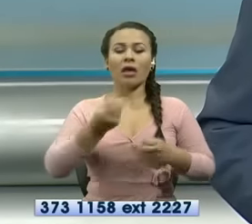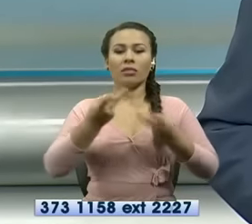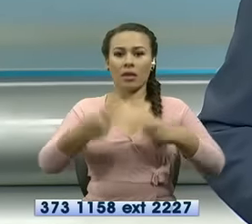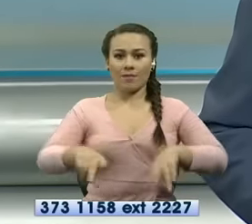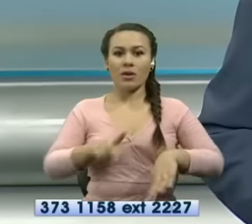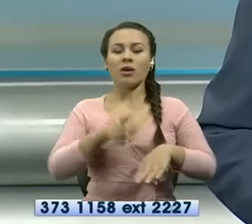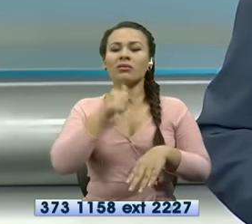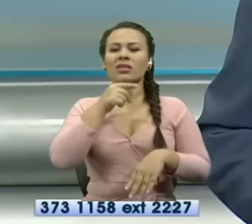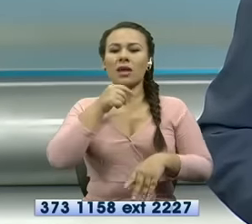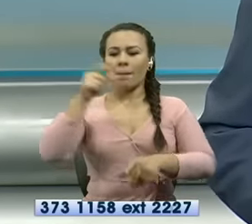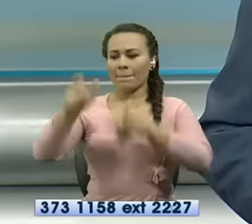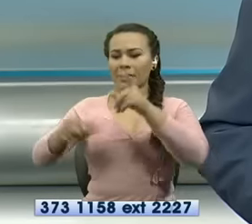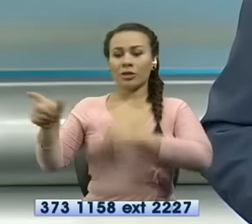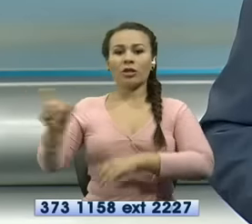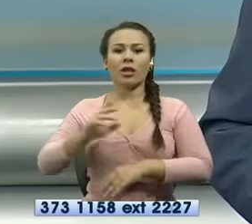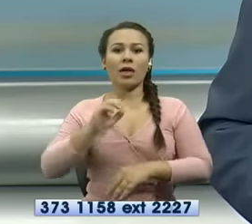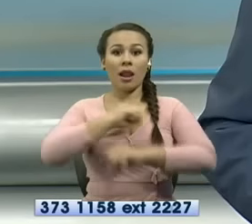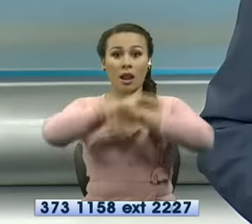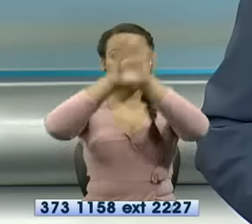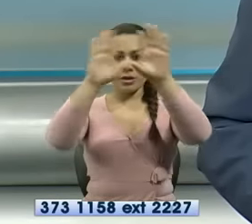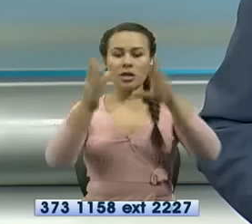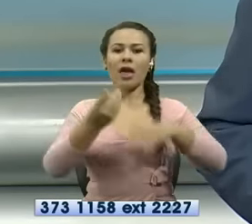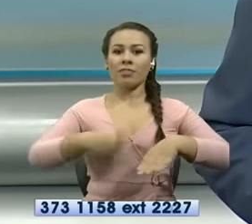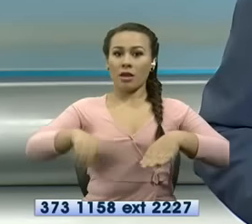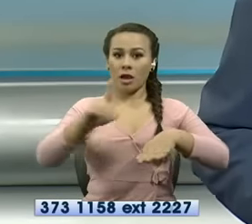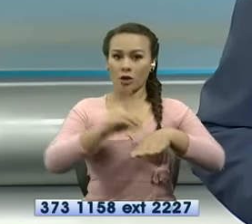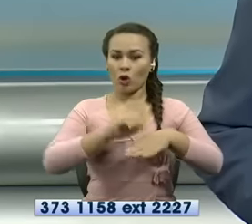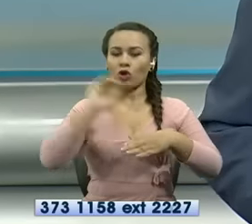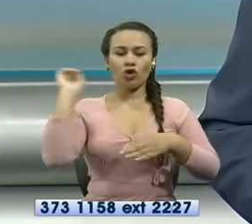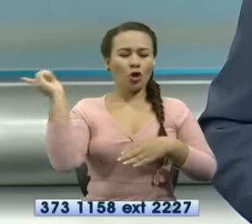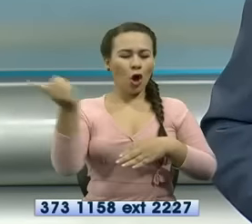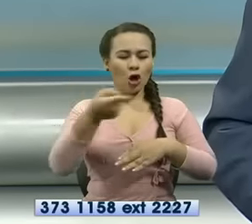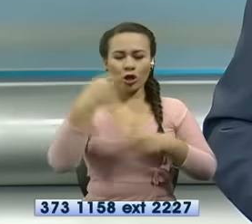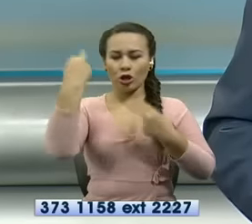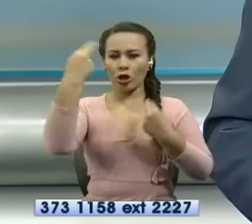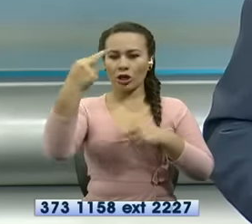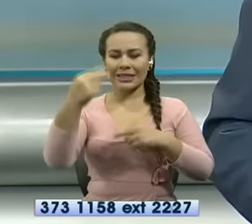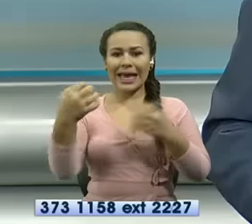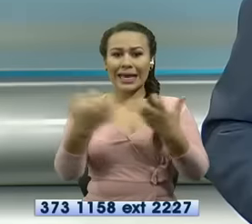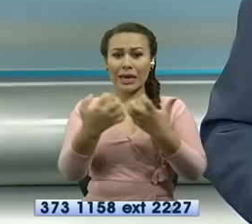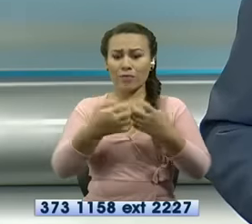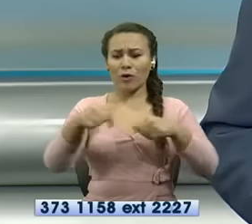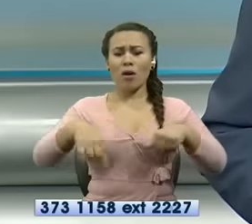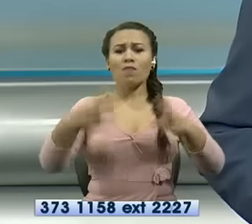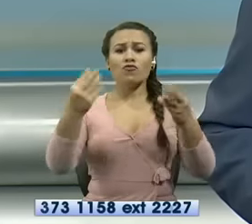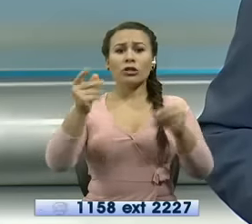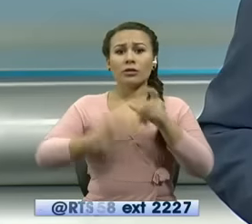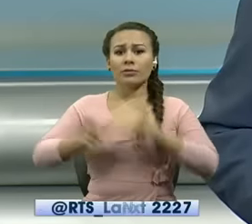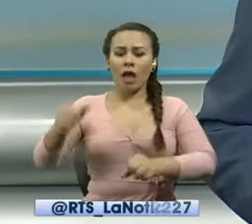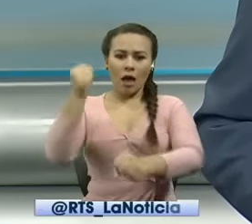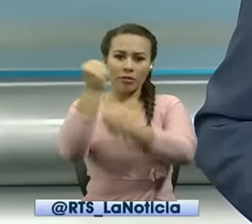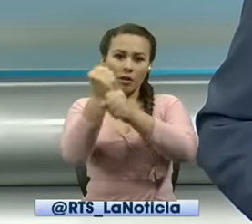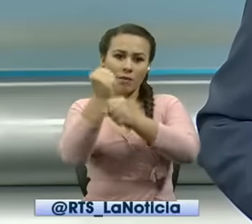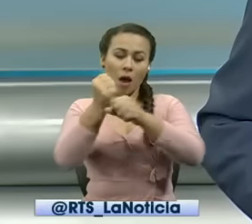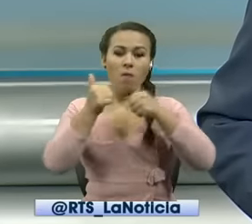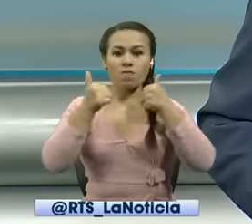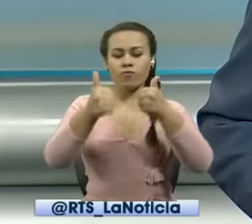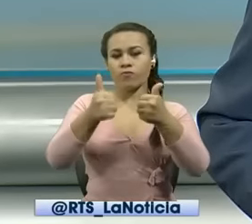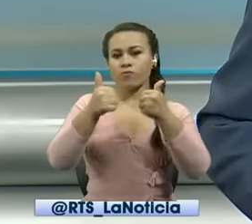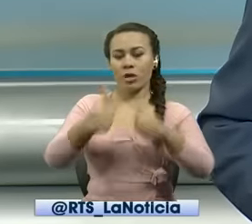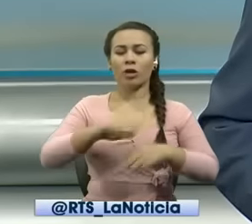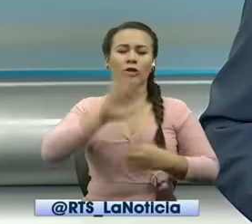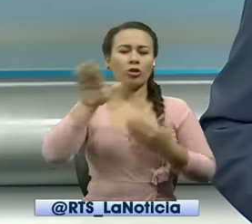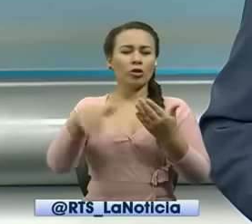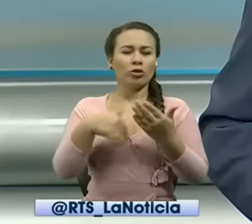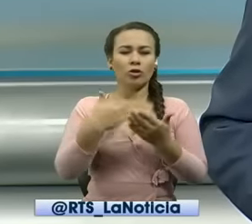Wendel García y Giovanni Miranda la directora nacional de noticias Mariusi Padilla la licenciada Mariusi Padilla la productora